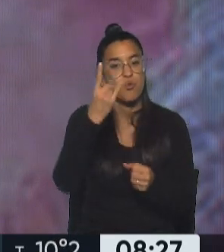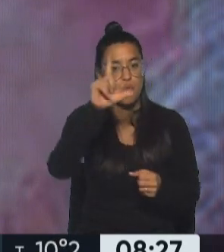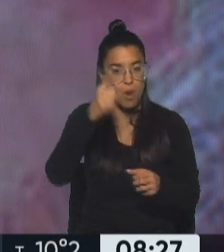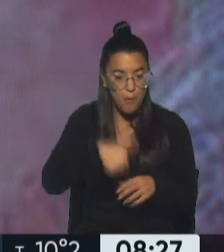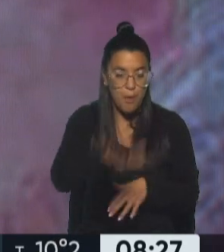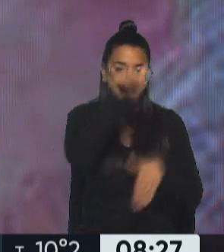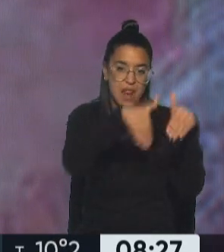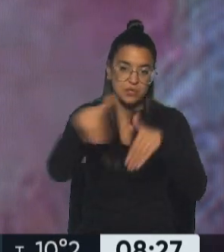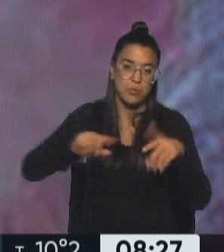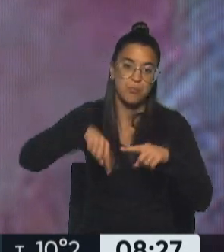cara a las elecciones del próximo 2 de octubre.